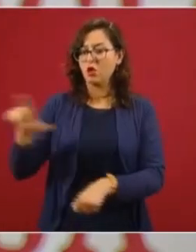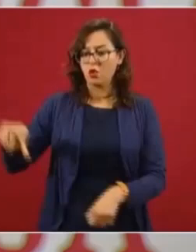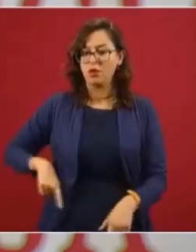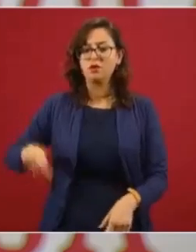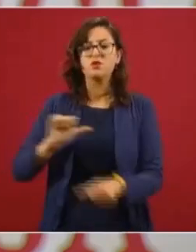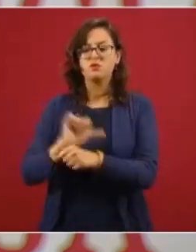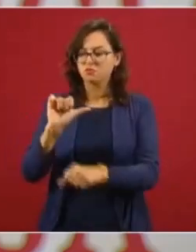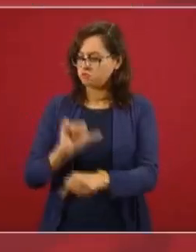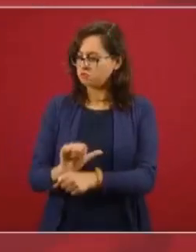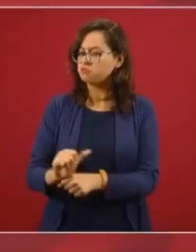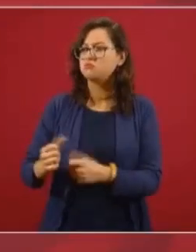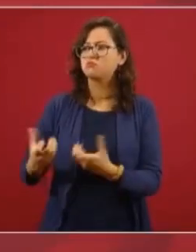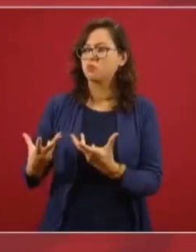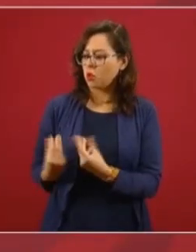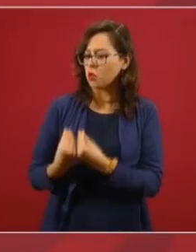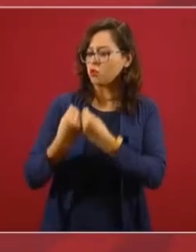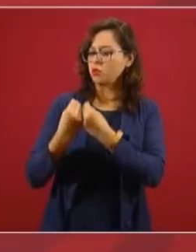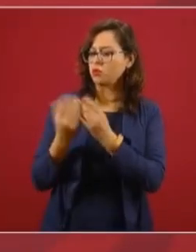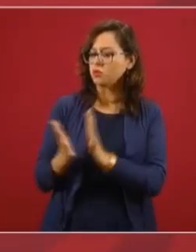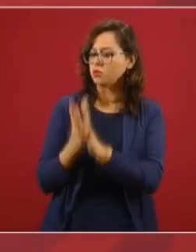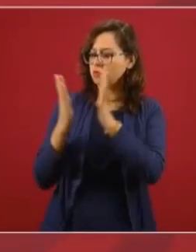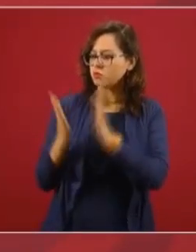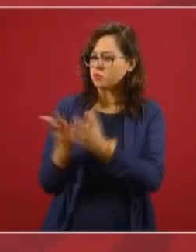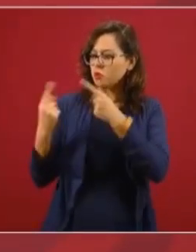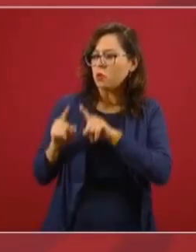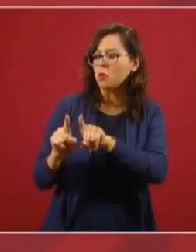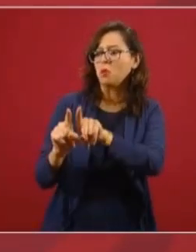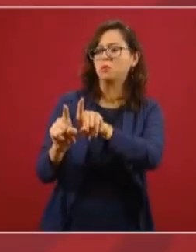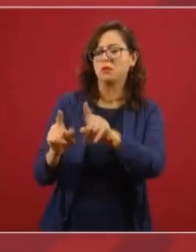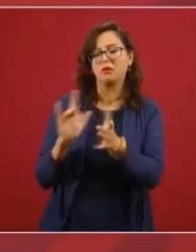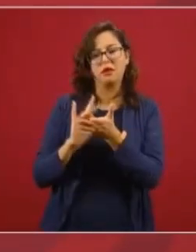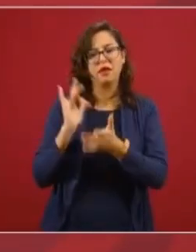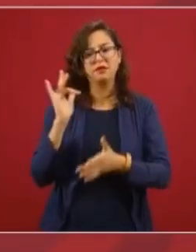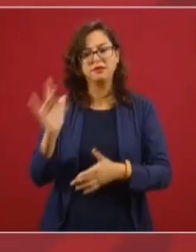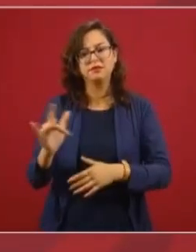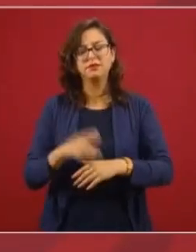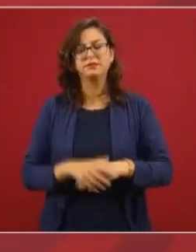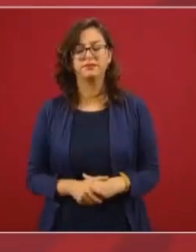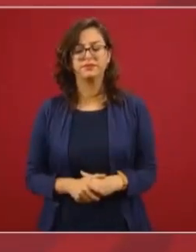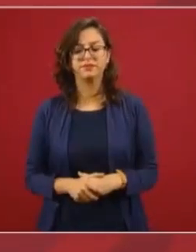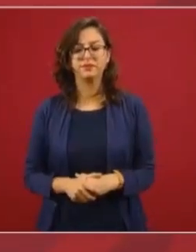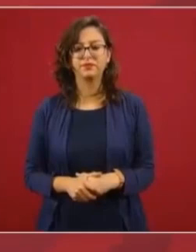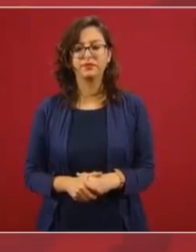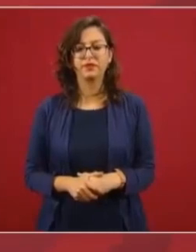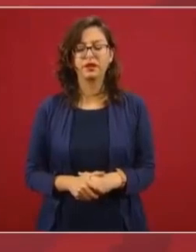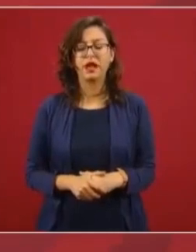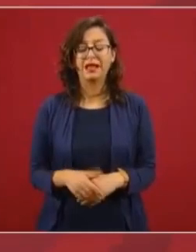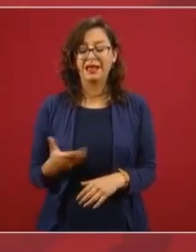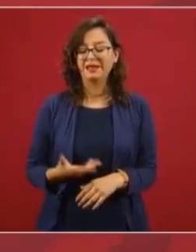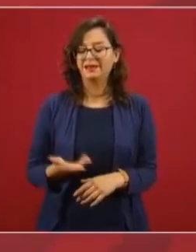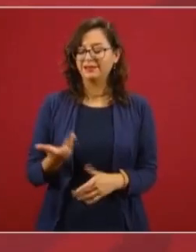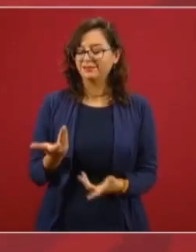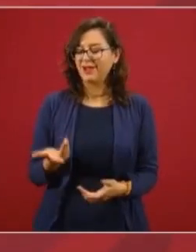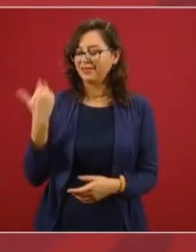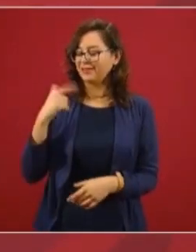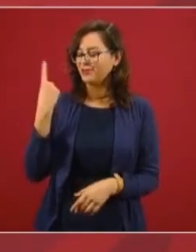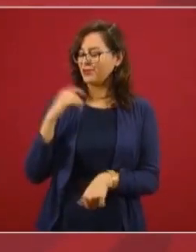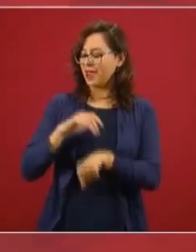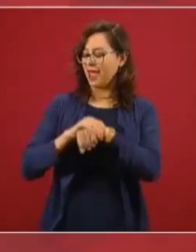de Argentina. Hemos participado al unísono. Un buen amigo nos dijo, y lo recuerdo muy bien hoy,